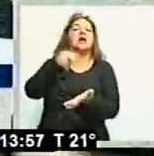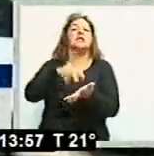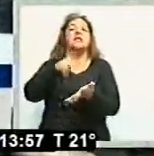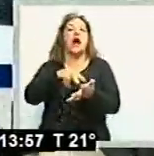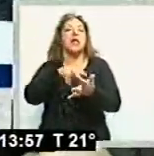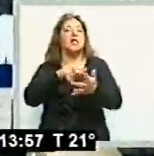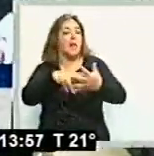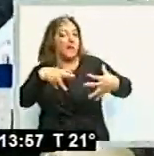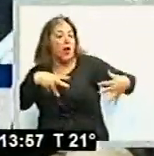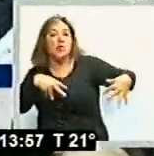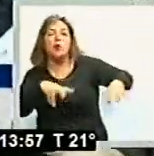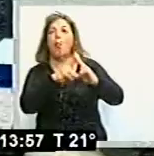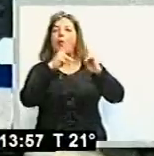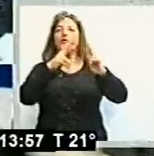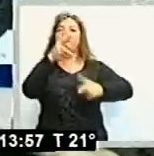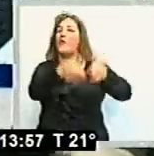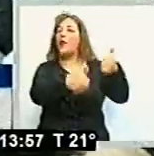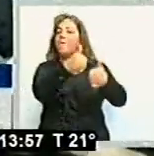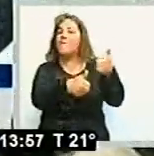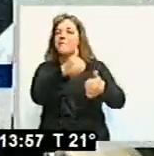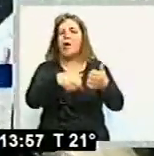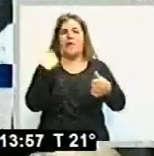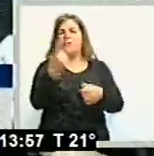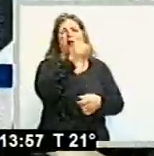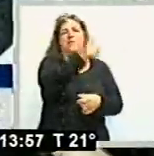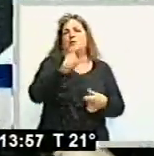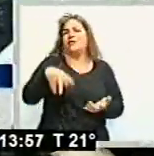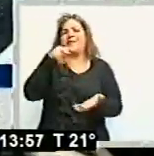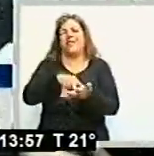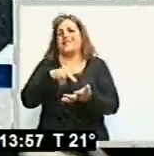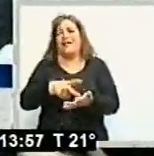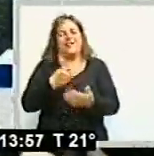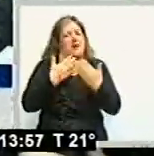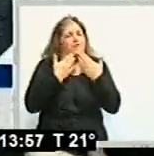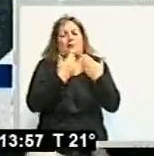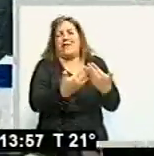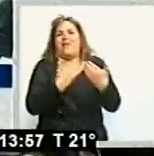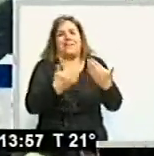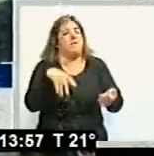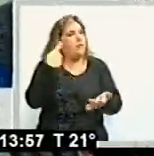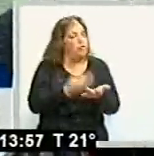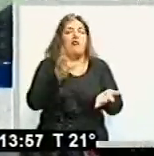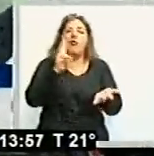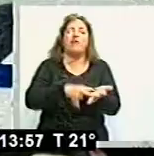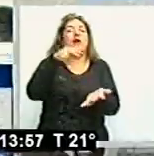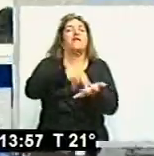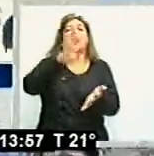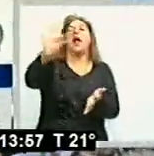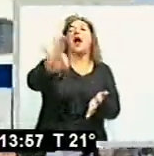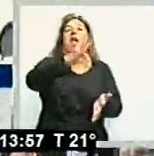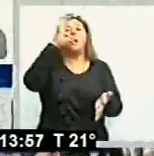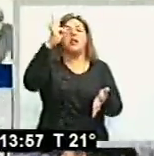encuentro recreativo y olimpiadas. Así que bueno, a todos los salteños, muchísimas gracias, porque Salta ha vuelto a ser elegida este fin de semana largo y un muy buen término de